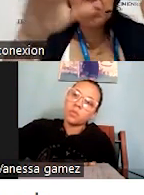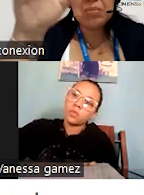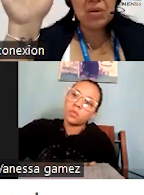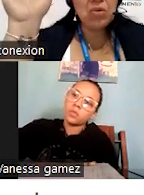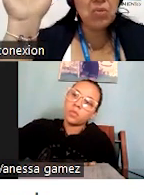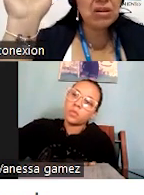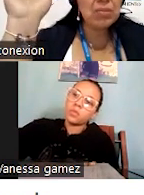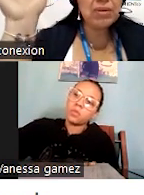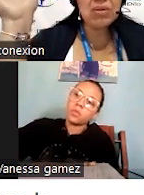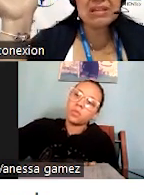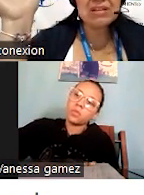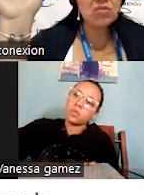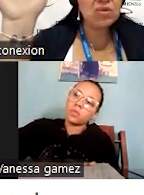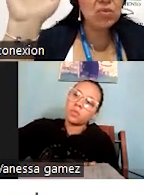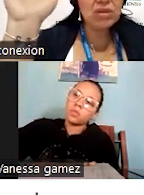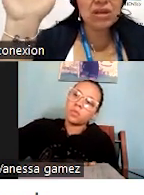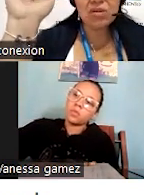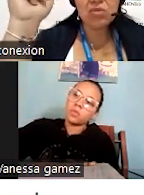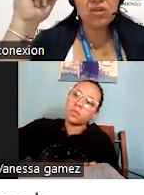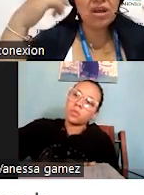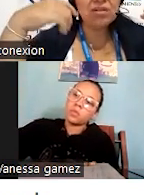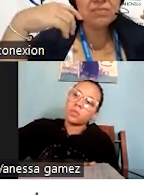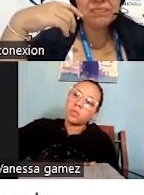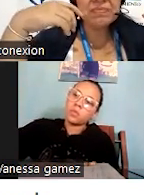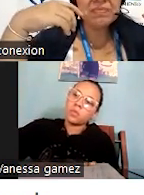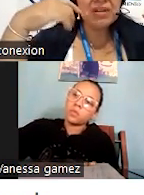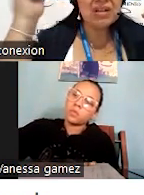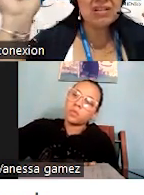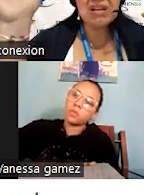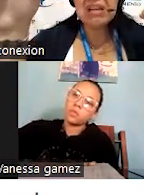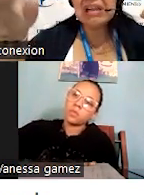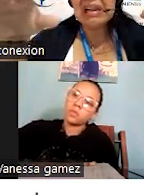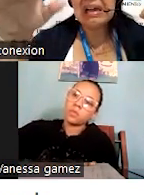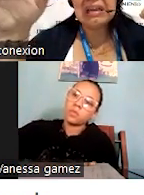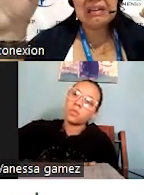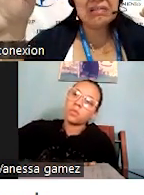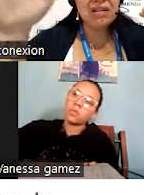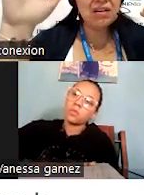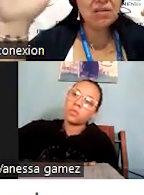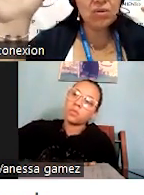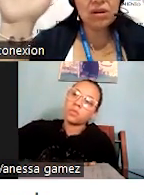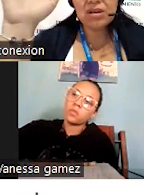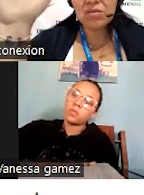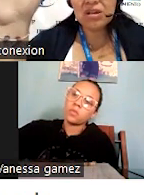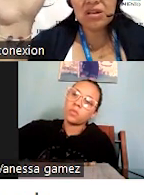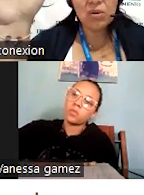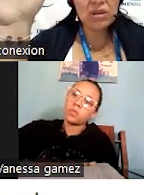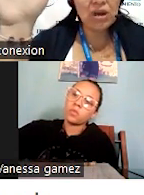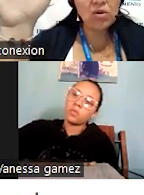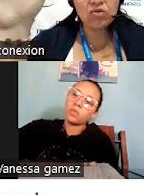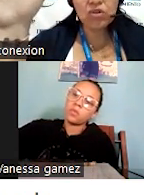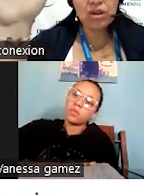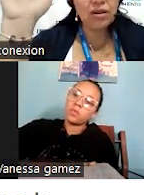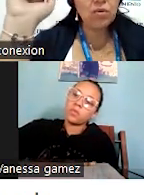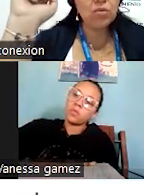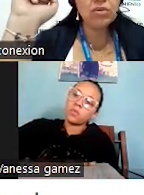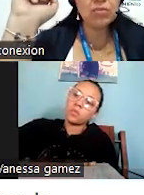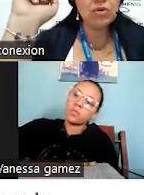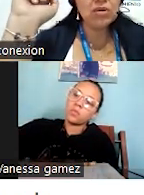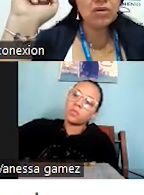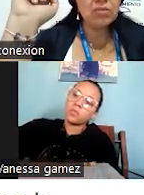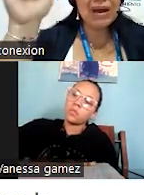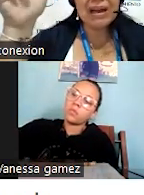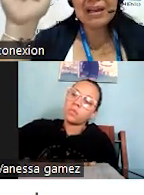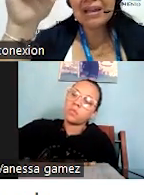bueno, la comida es muy buena, pero la atención es una asquerosidad. A veces la, la gerente del restaurante es una, es una grosera de lo